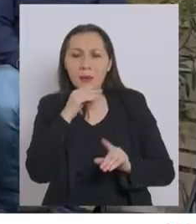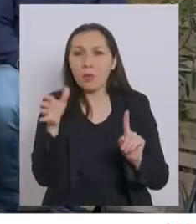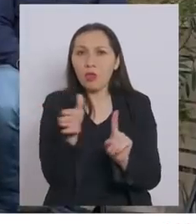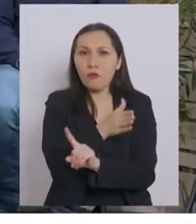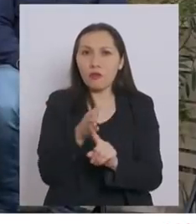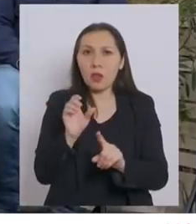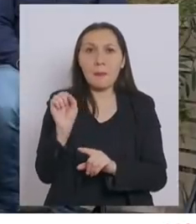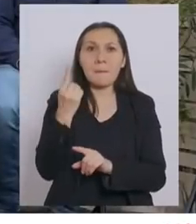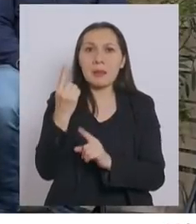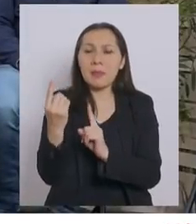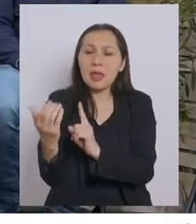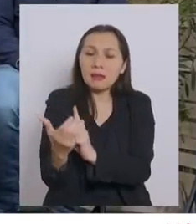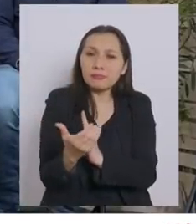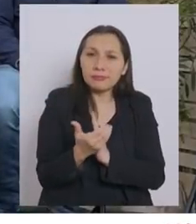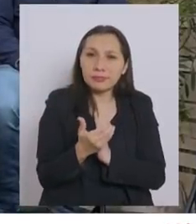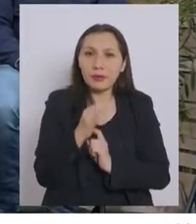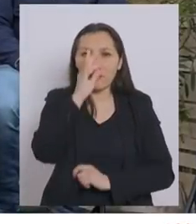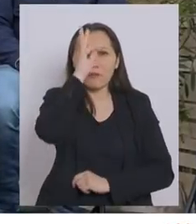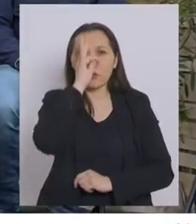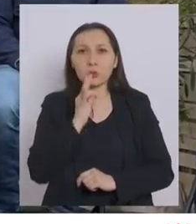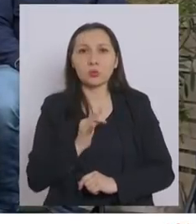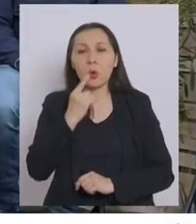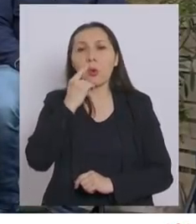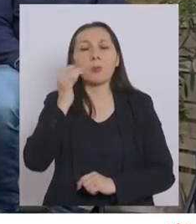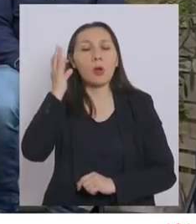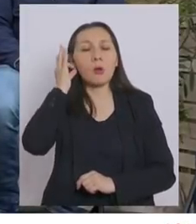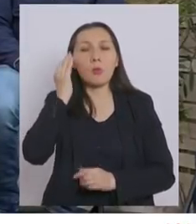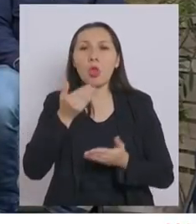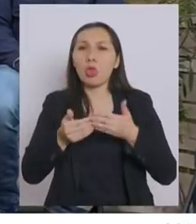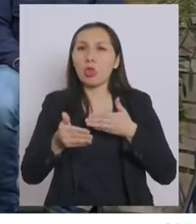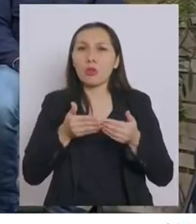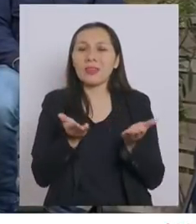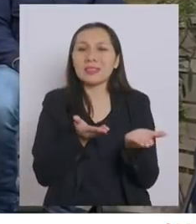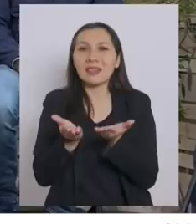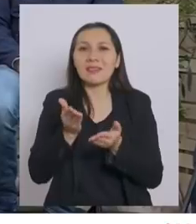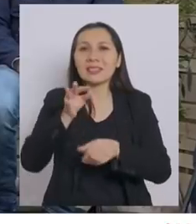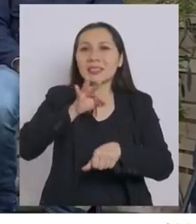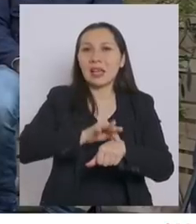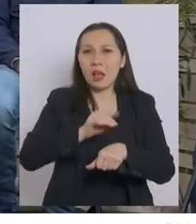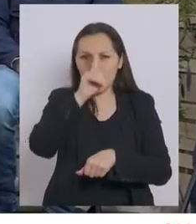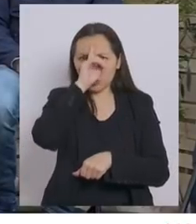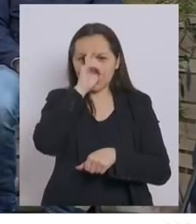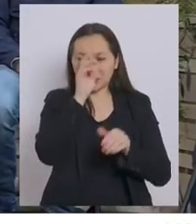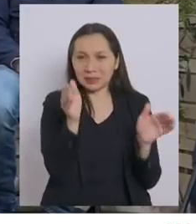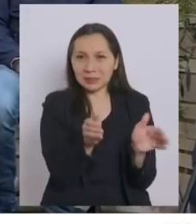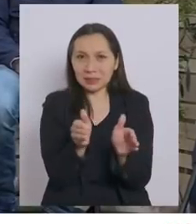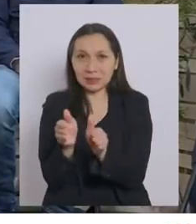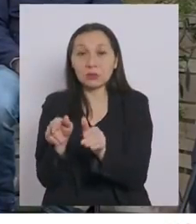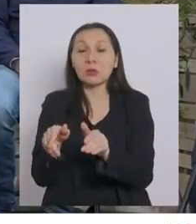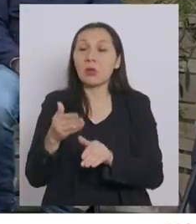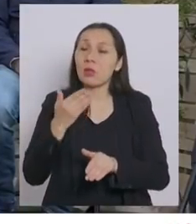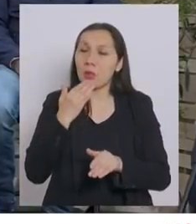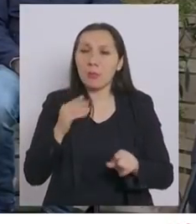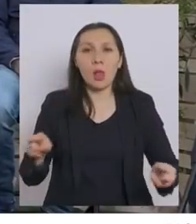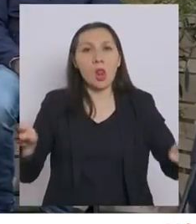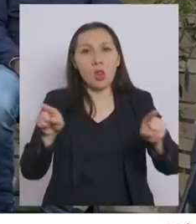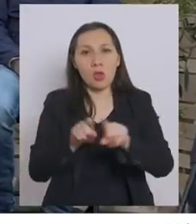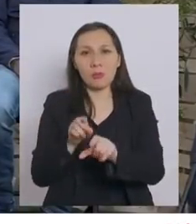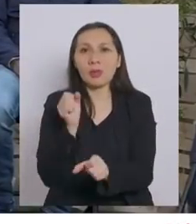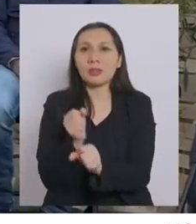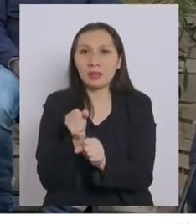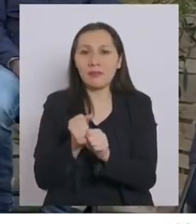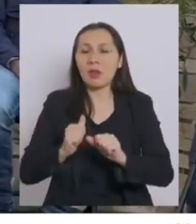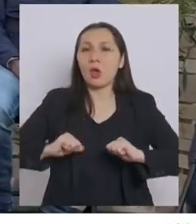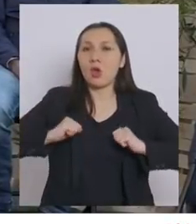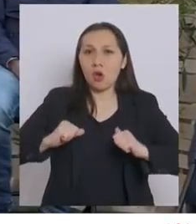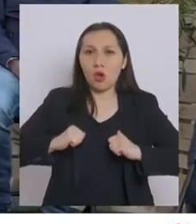violencia y primera acogida a funcionarios y funcionarias de los servicios de salud a atención primaria. De la misma manera, estamos trabajando con